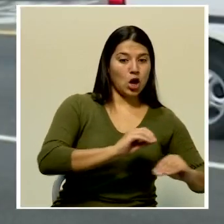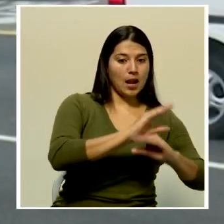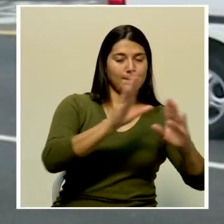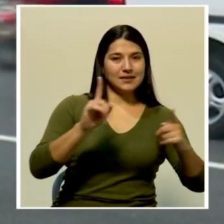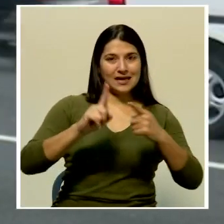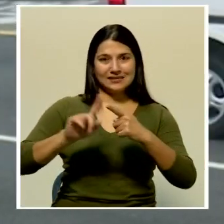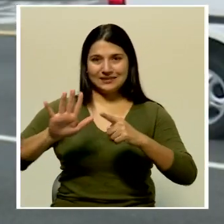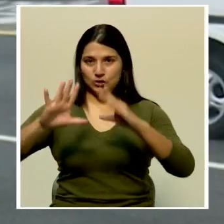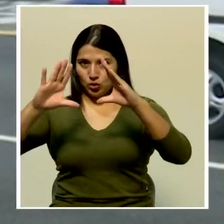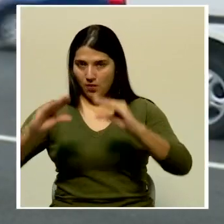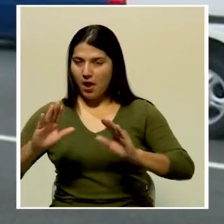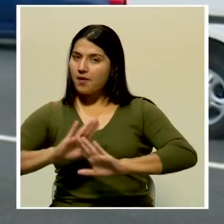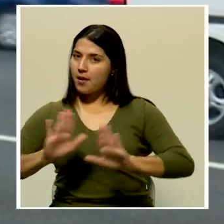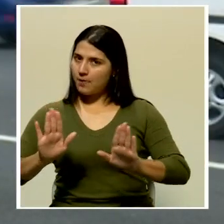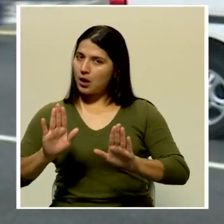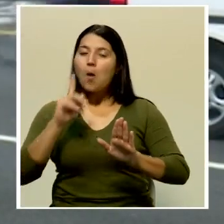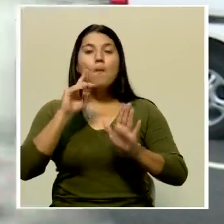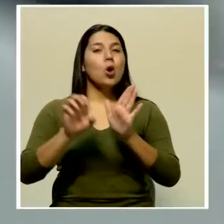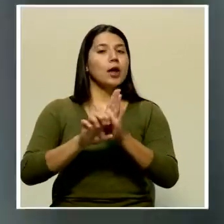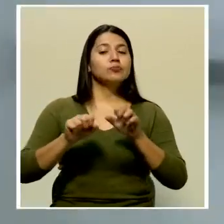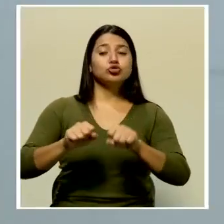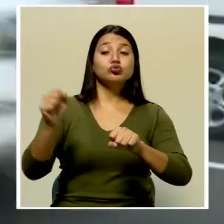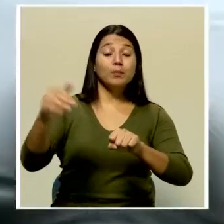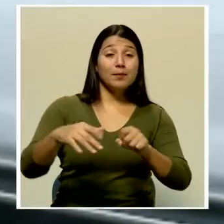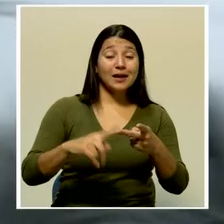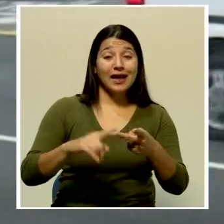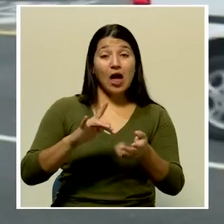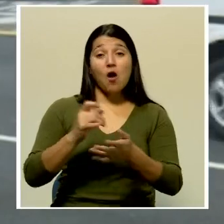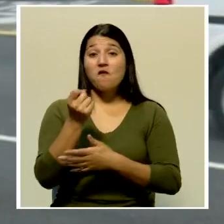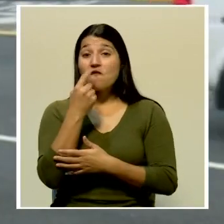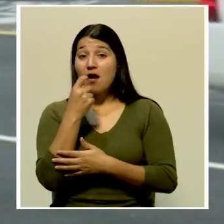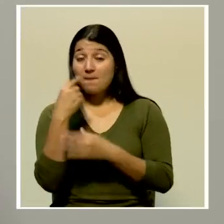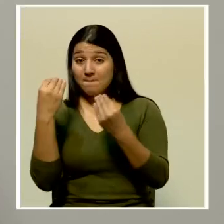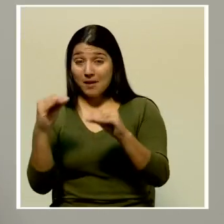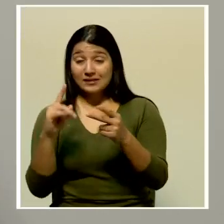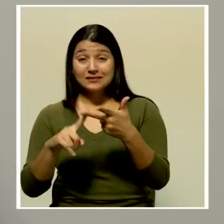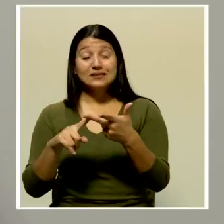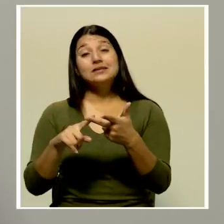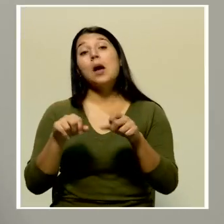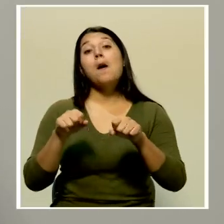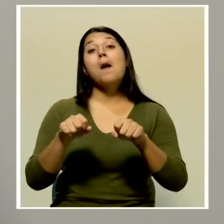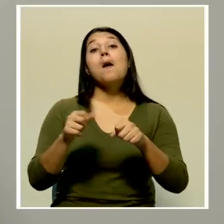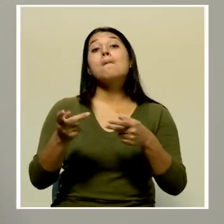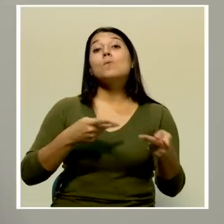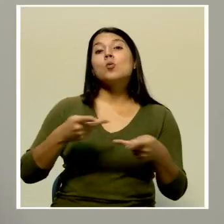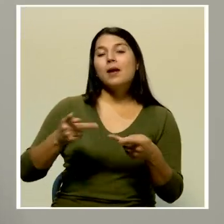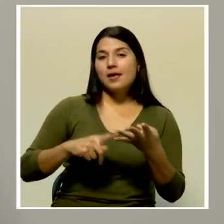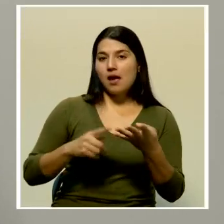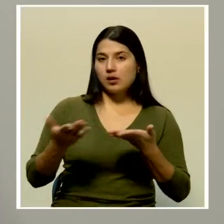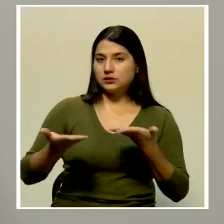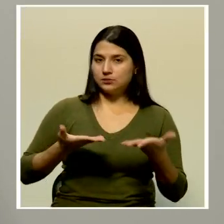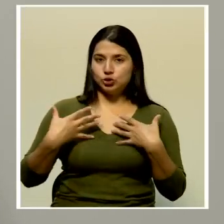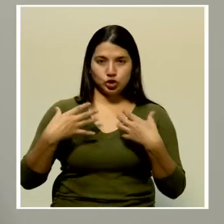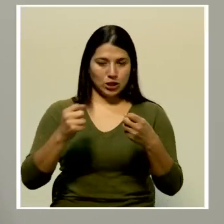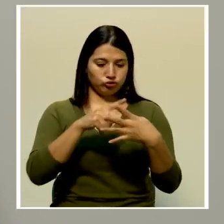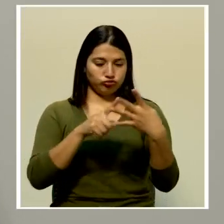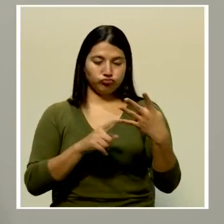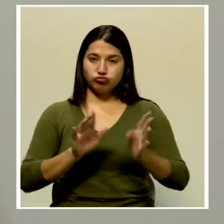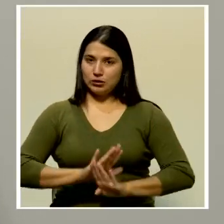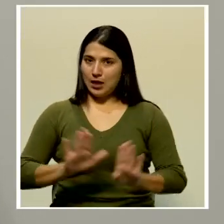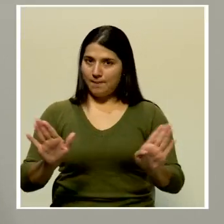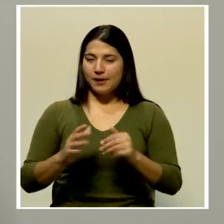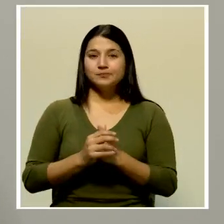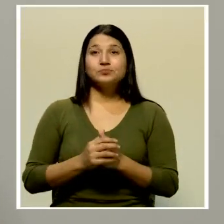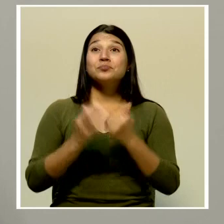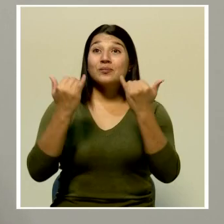con las excepciones como supermercado, farmacias, pulperías y servicios de salud. Y a propósito de la alerta sanitaria naranja que ha